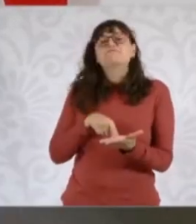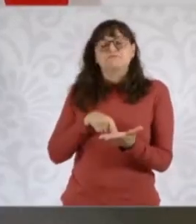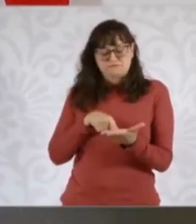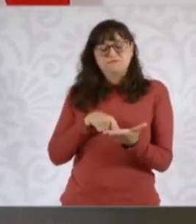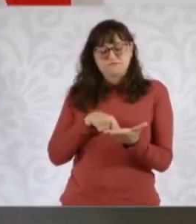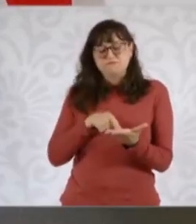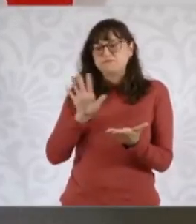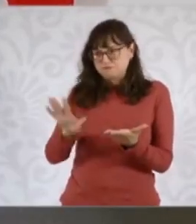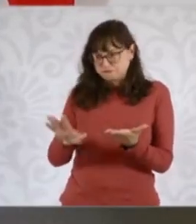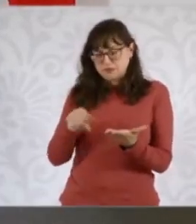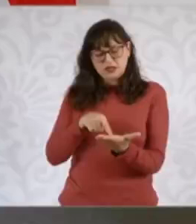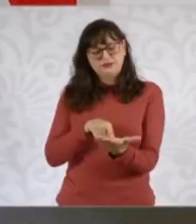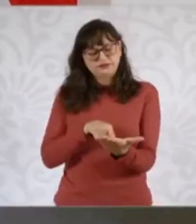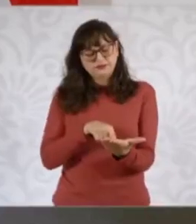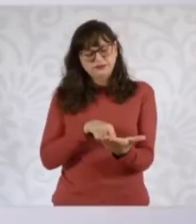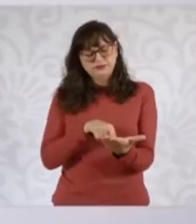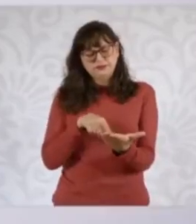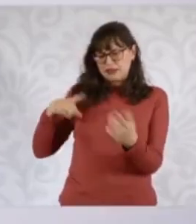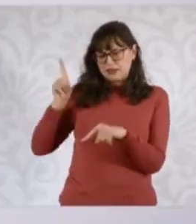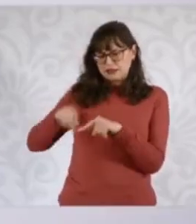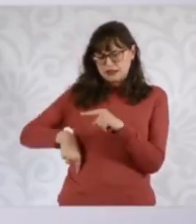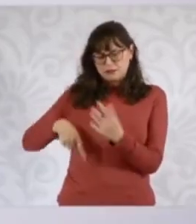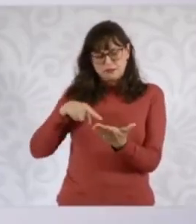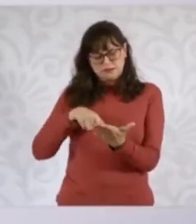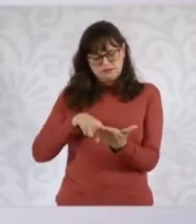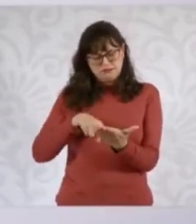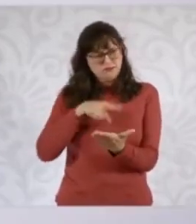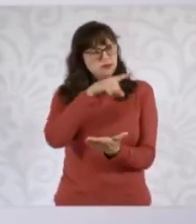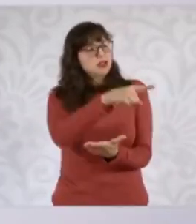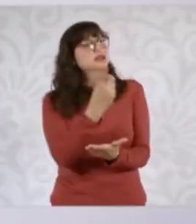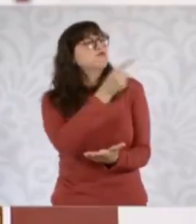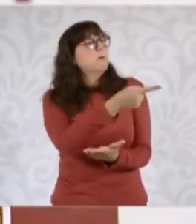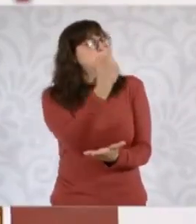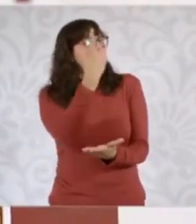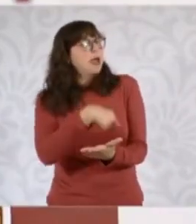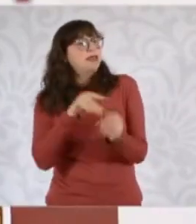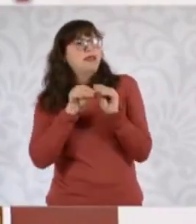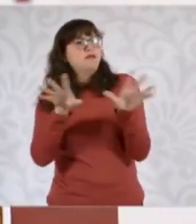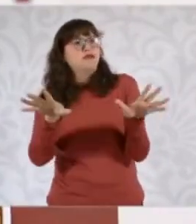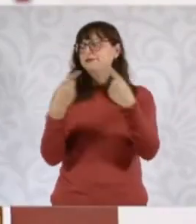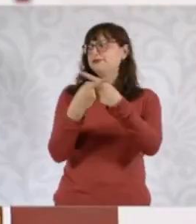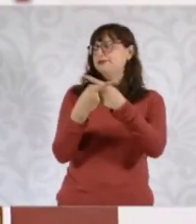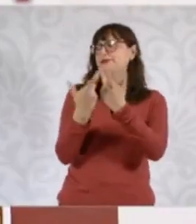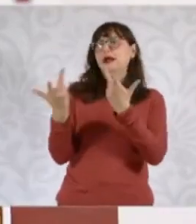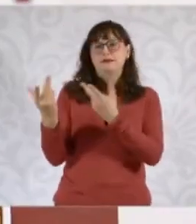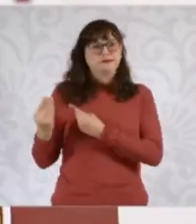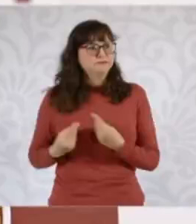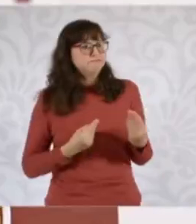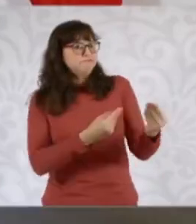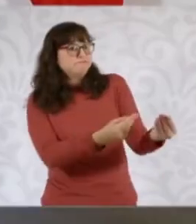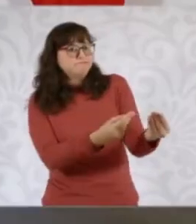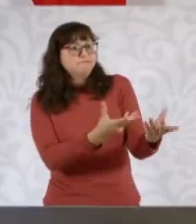un comunicado al Congreso de la Unión para su opinión y por otro lado la propia